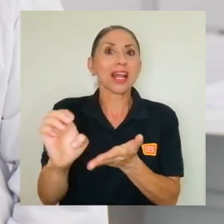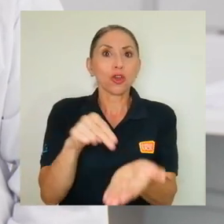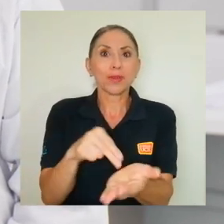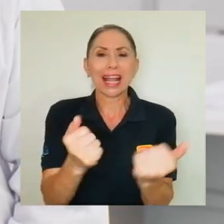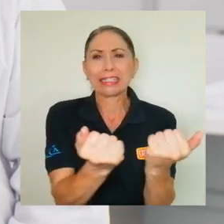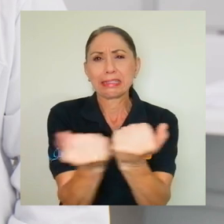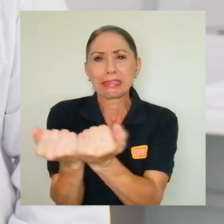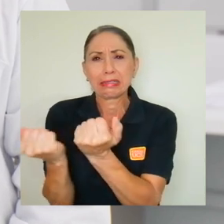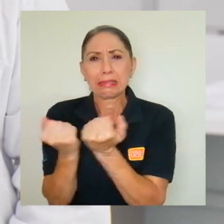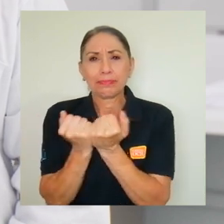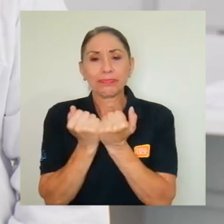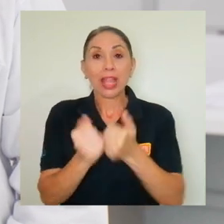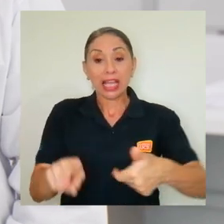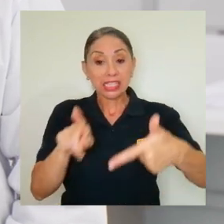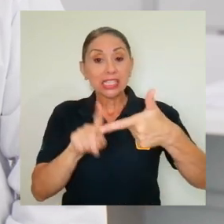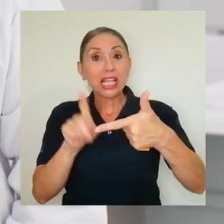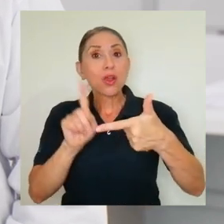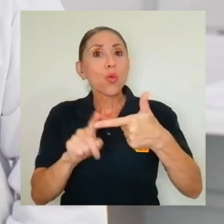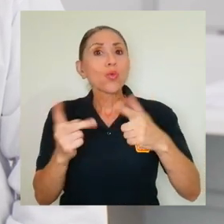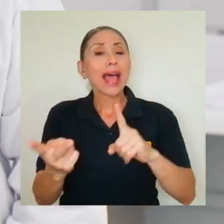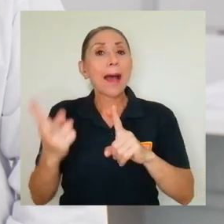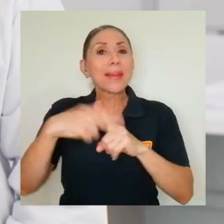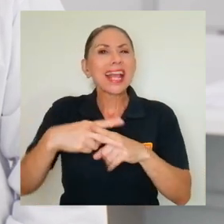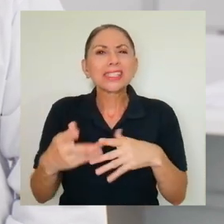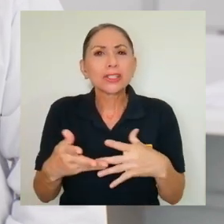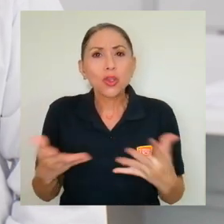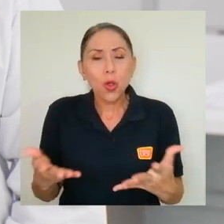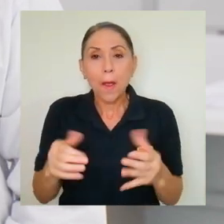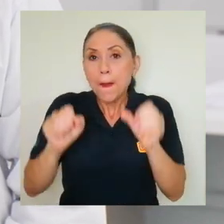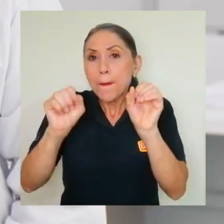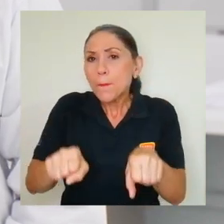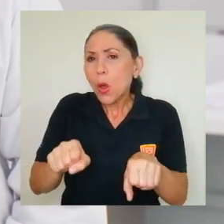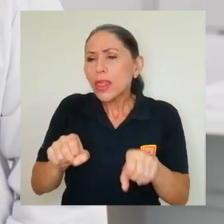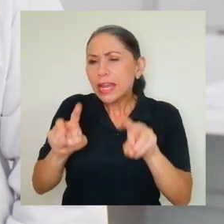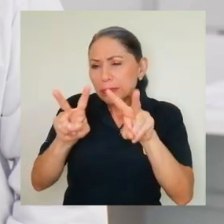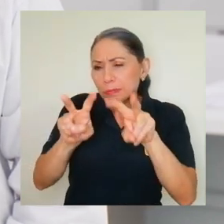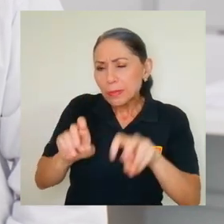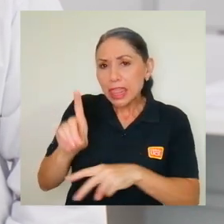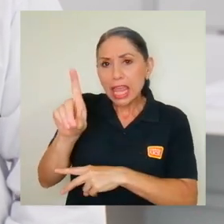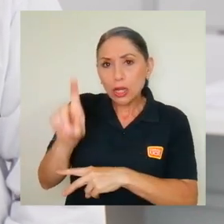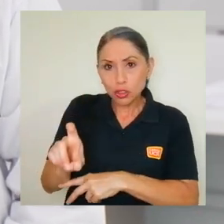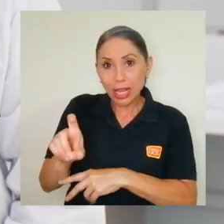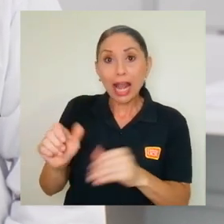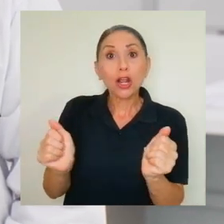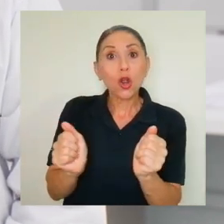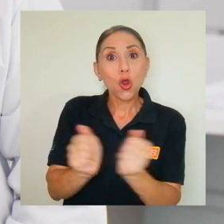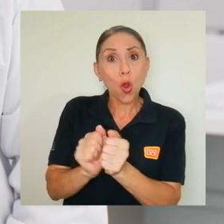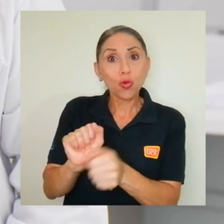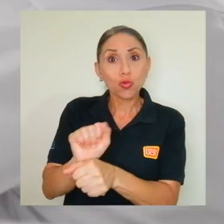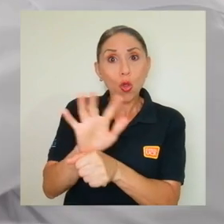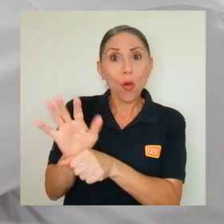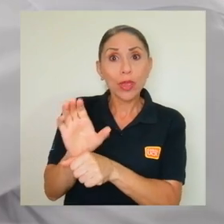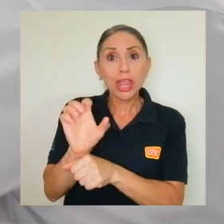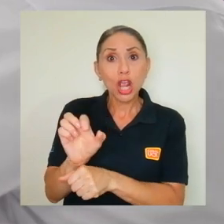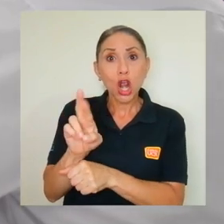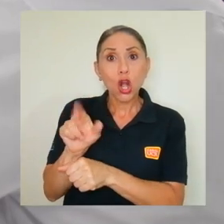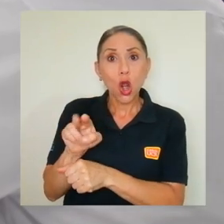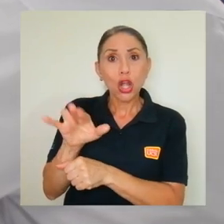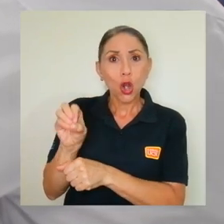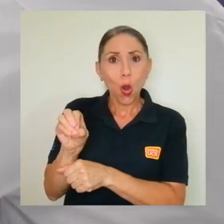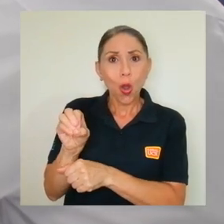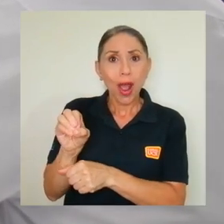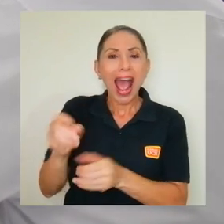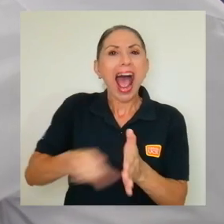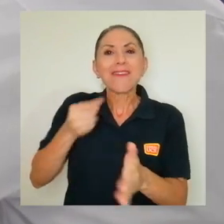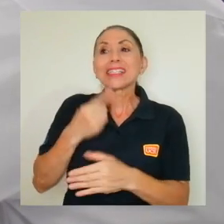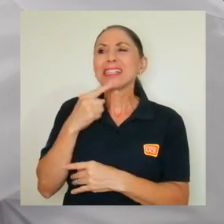centros hospitalarios. La segunda aplicación es poder diagnosticar a los pacientes que tienen COVID crónico, que muchas veces se les ha dicho